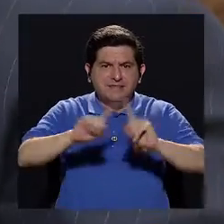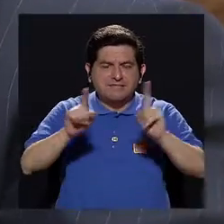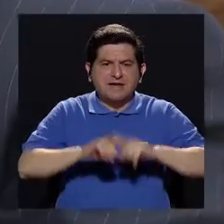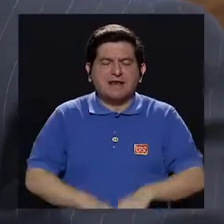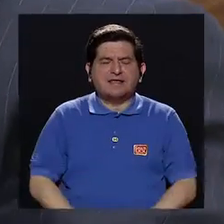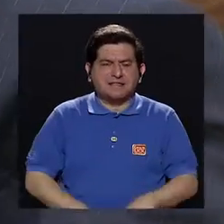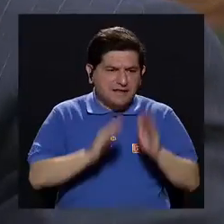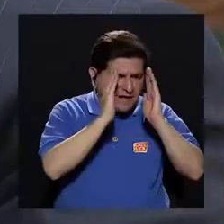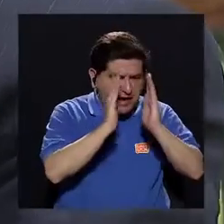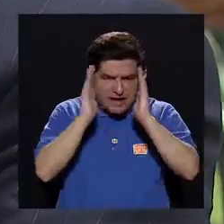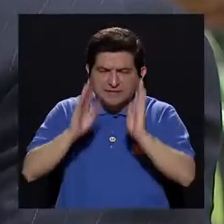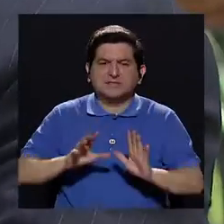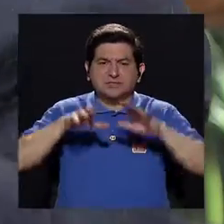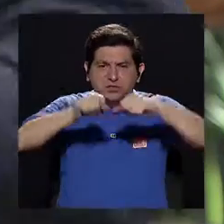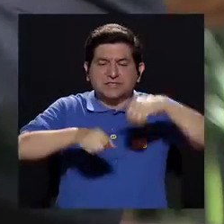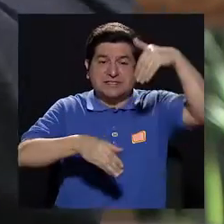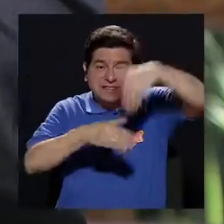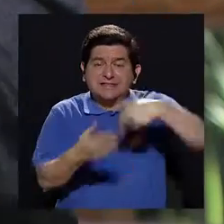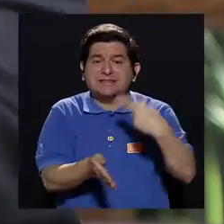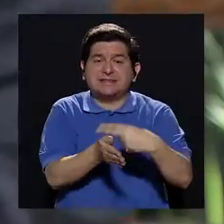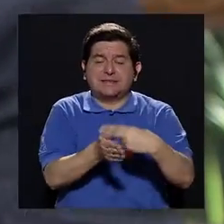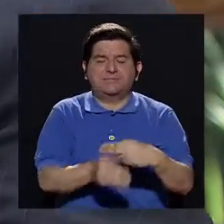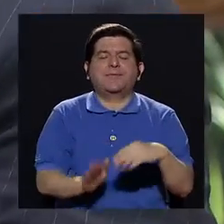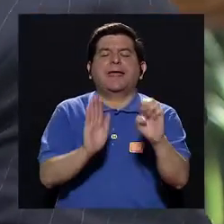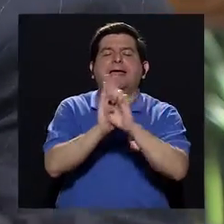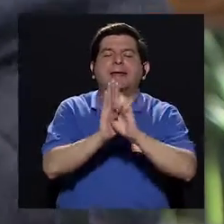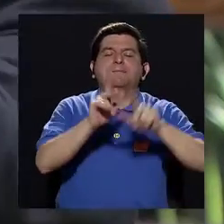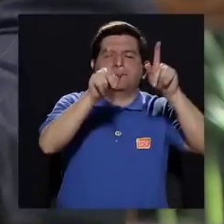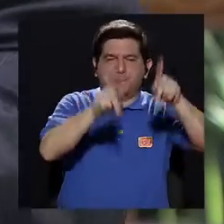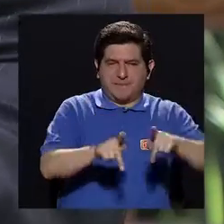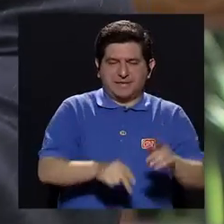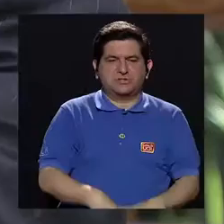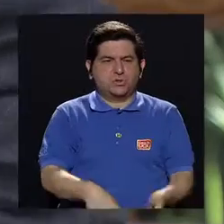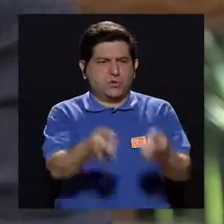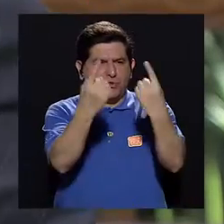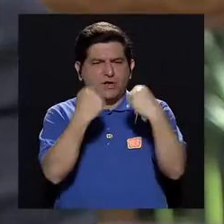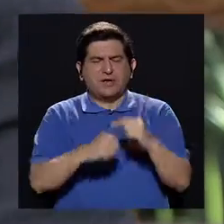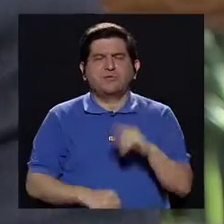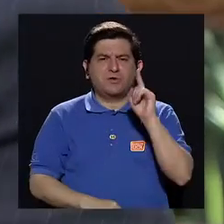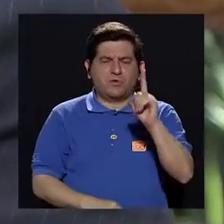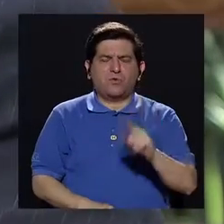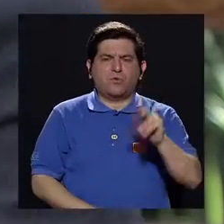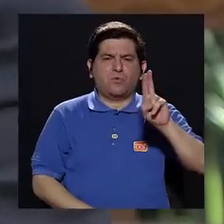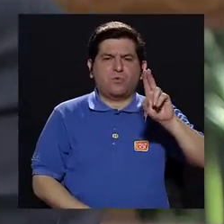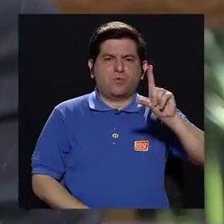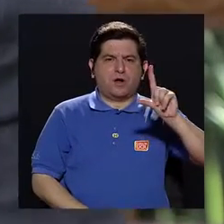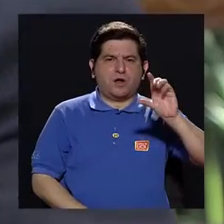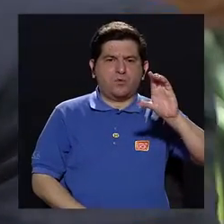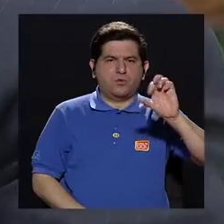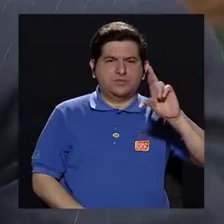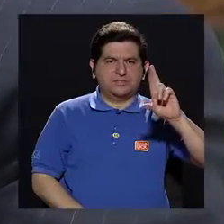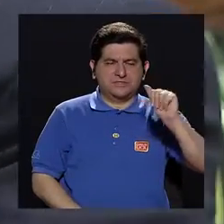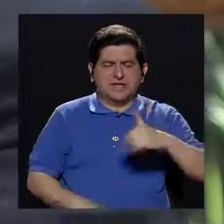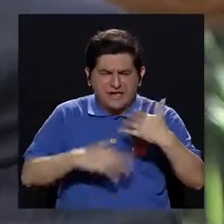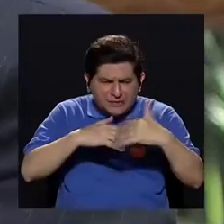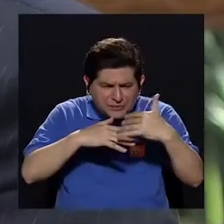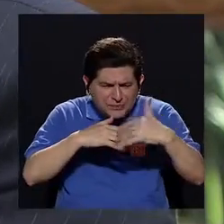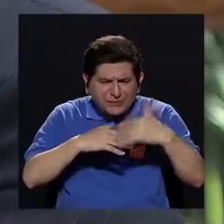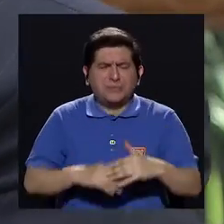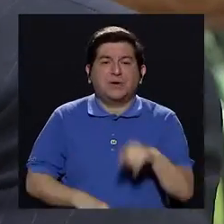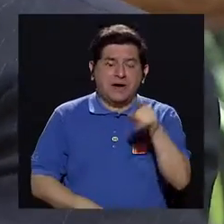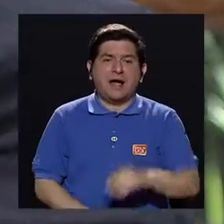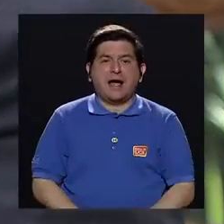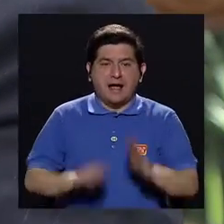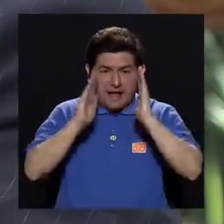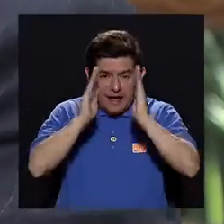dentro del mismo hospital. ¿Qué quiero decir con eso? Si hay un paciente que llegó con una úlcera sangrante al servicio de emergencias, se